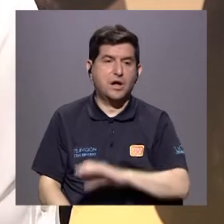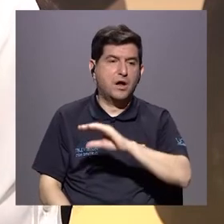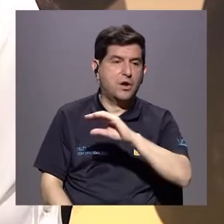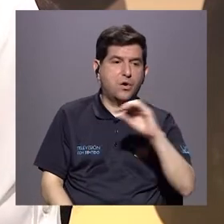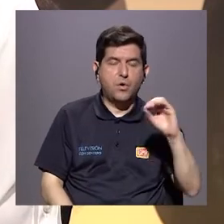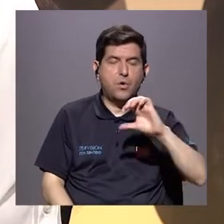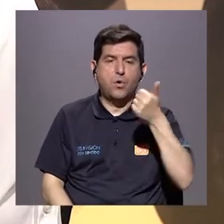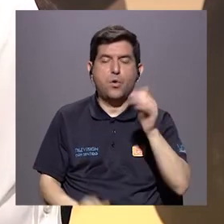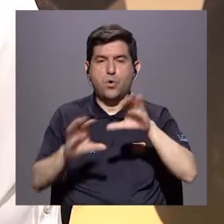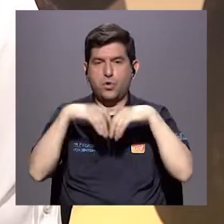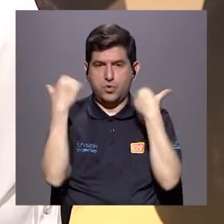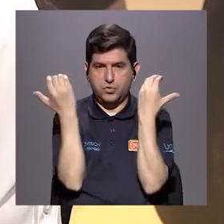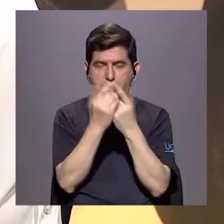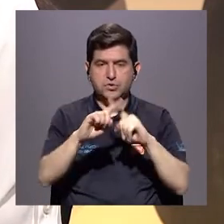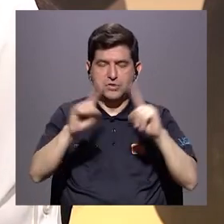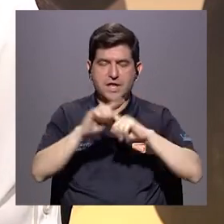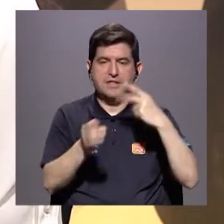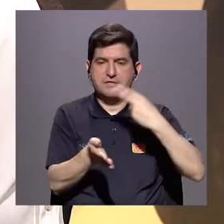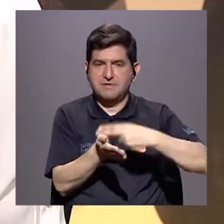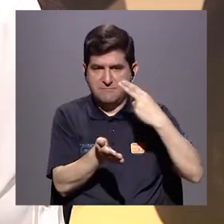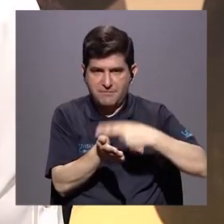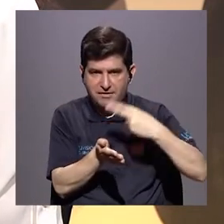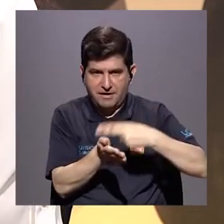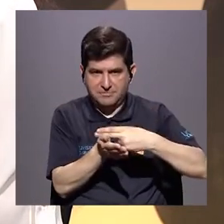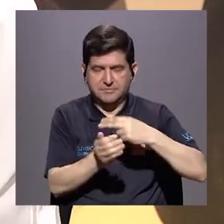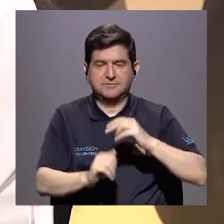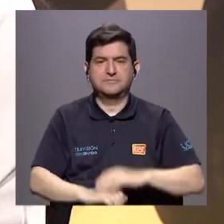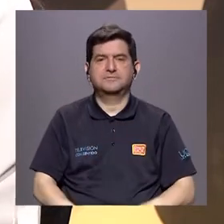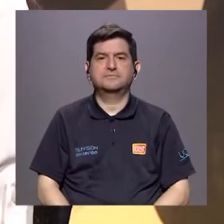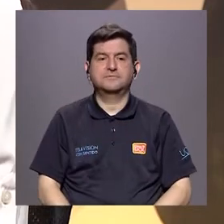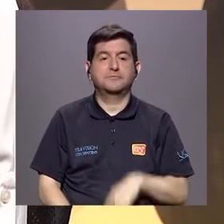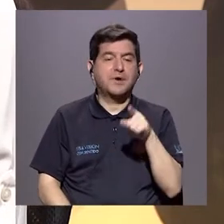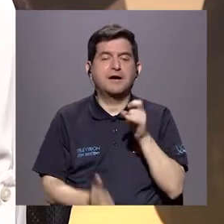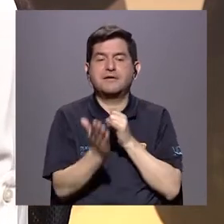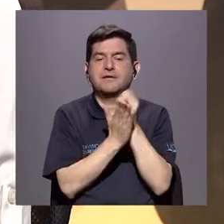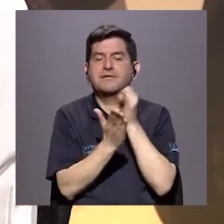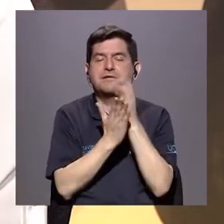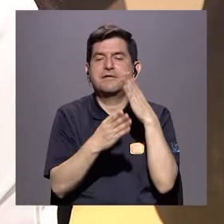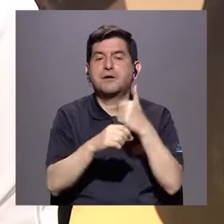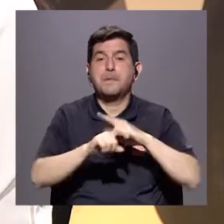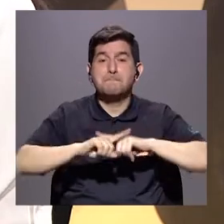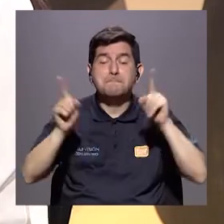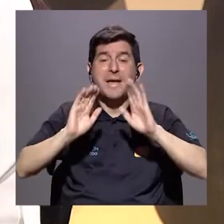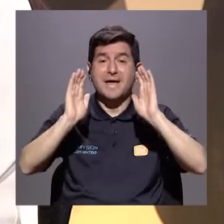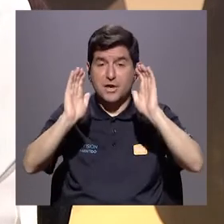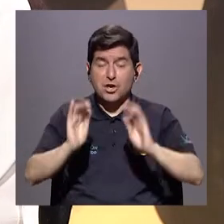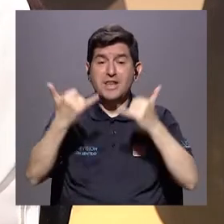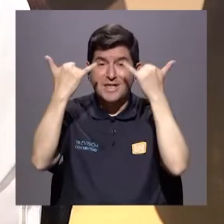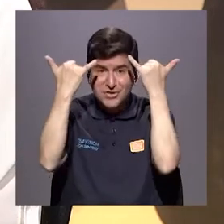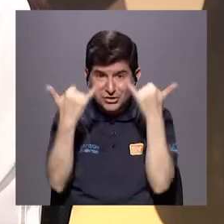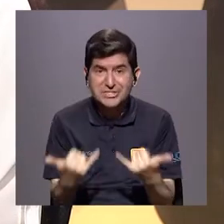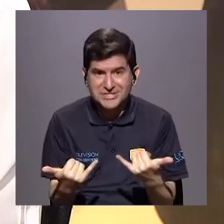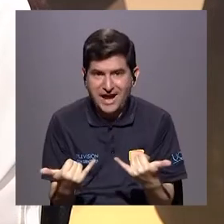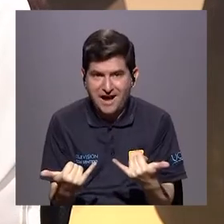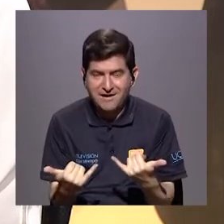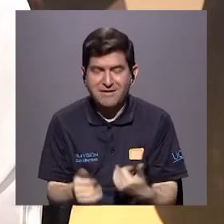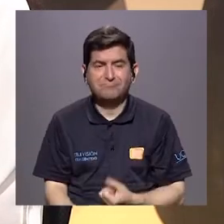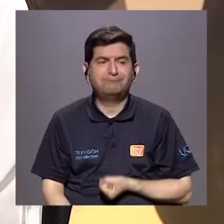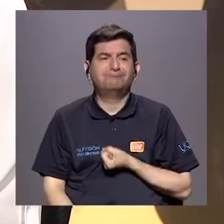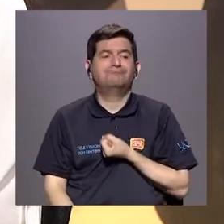comités de otros hospitales, para que se investiguen. Pero si el niño ya hizo una